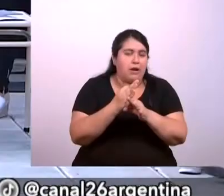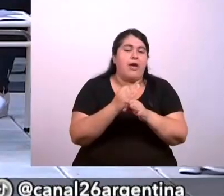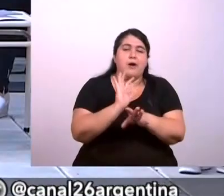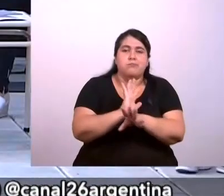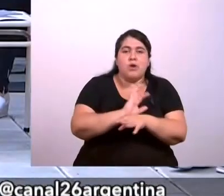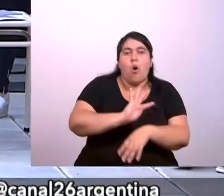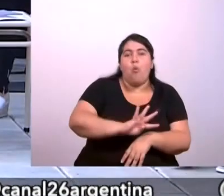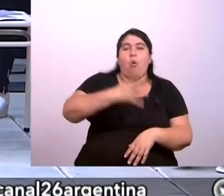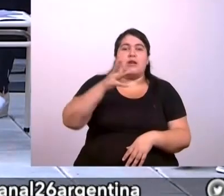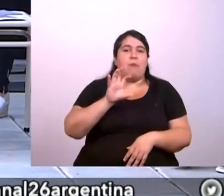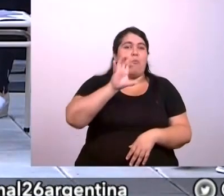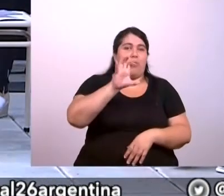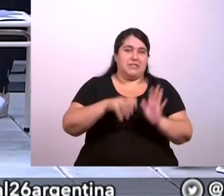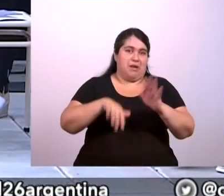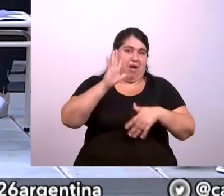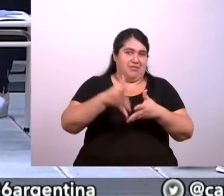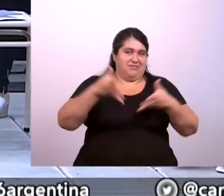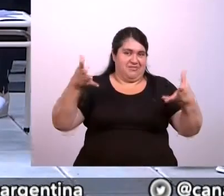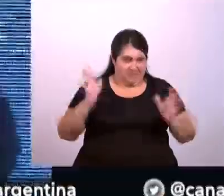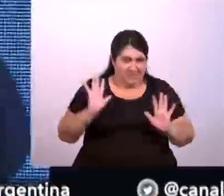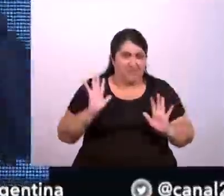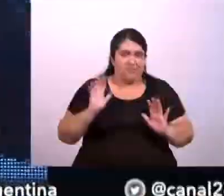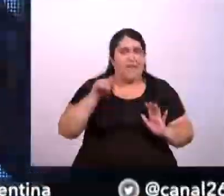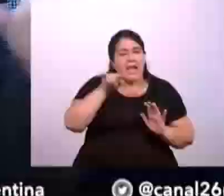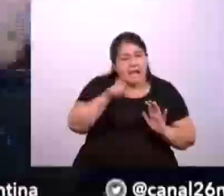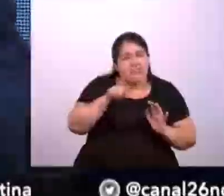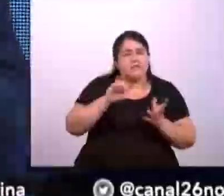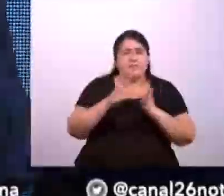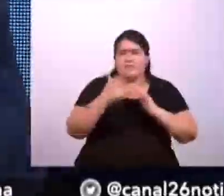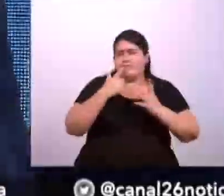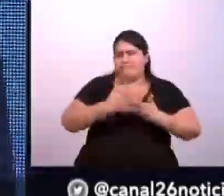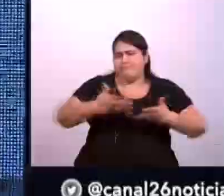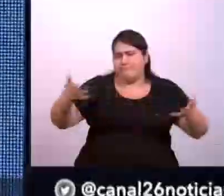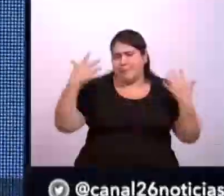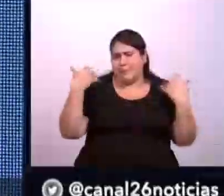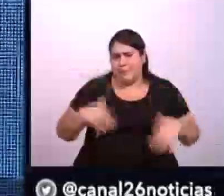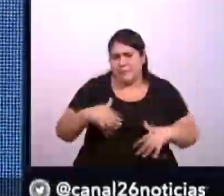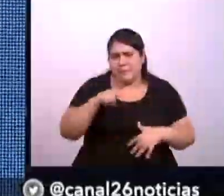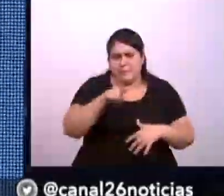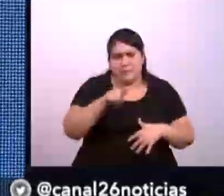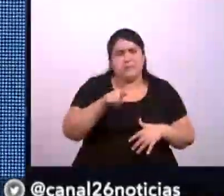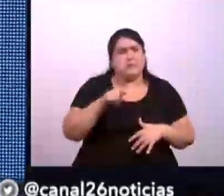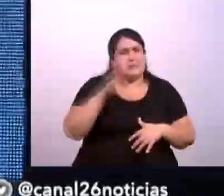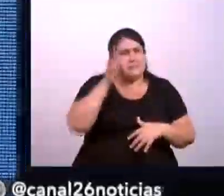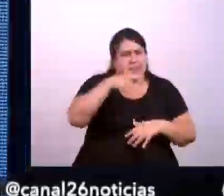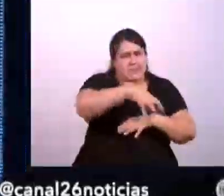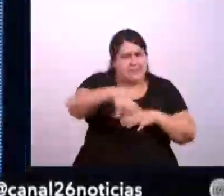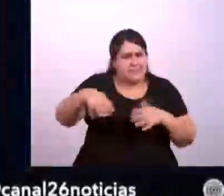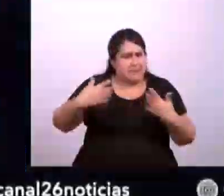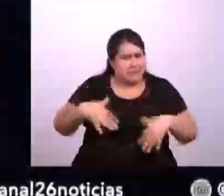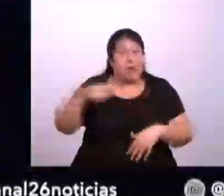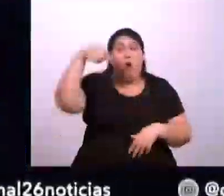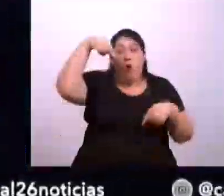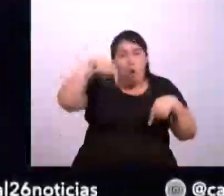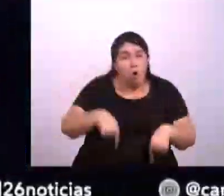cuarta provincia de la Argentina. Así que es de una magnitud, de una dimensión enorme. Pero hoy